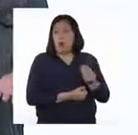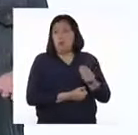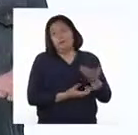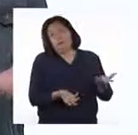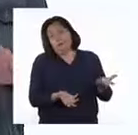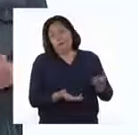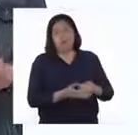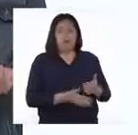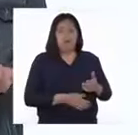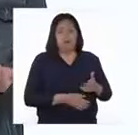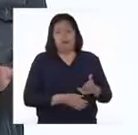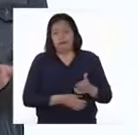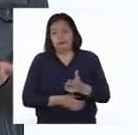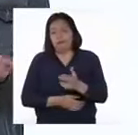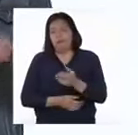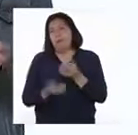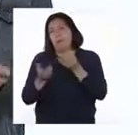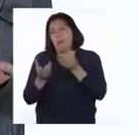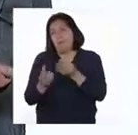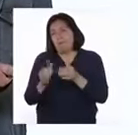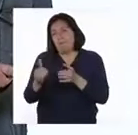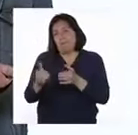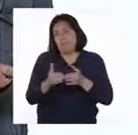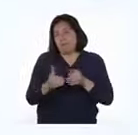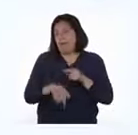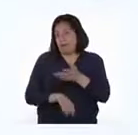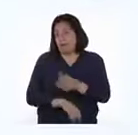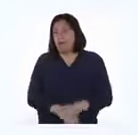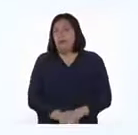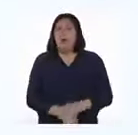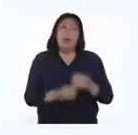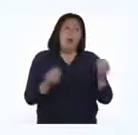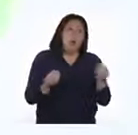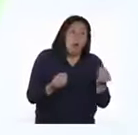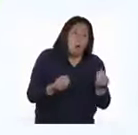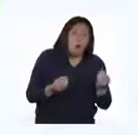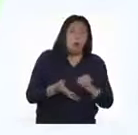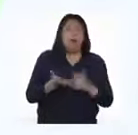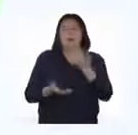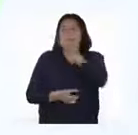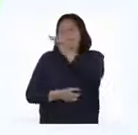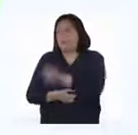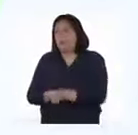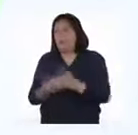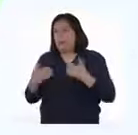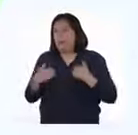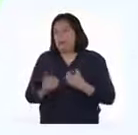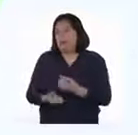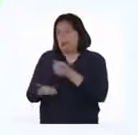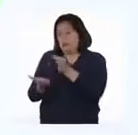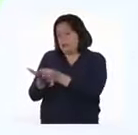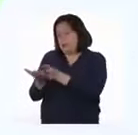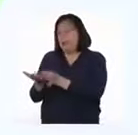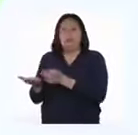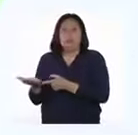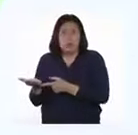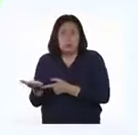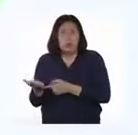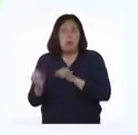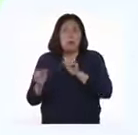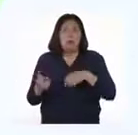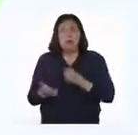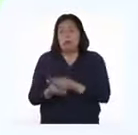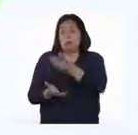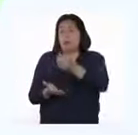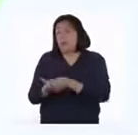obviamente podremos recorrer menos kilómetros. O, si una persona tiene una cantidad de dinero, puede